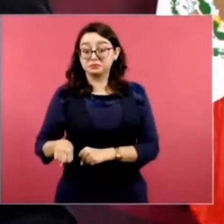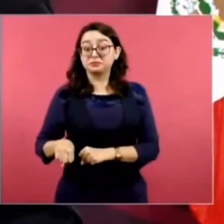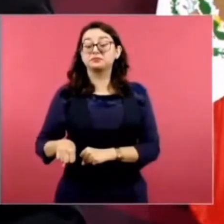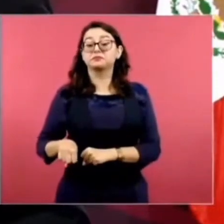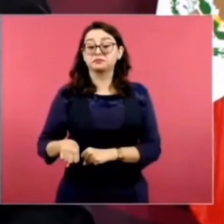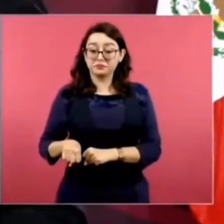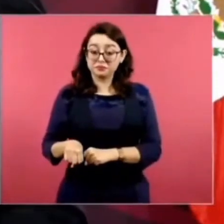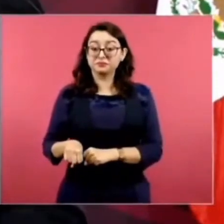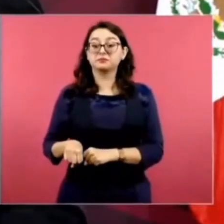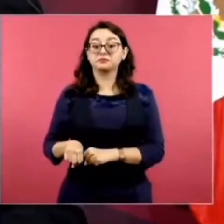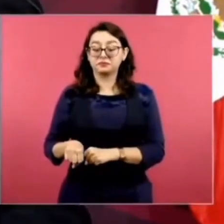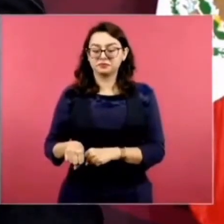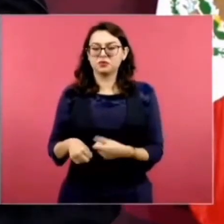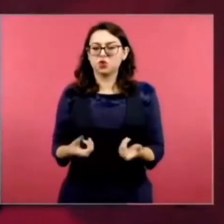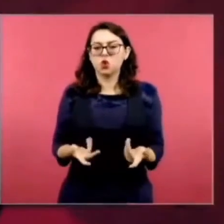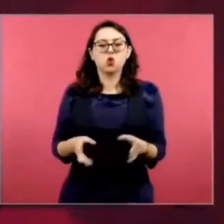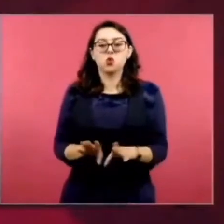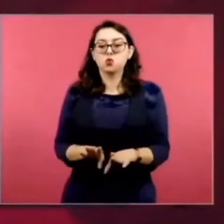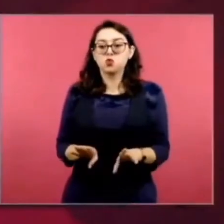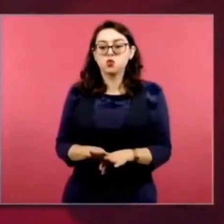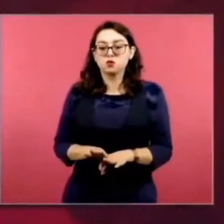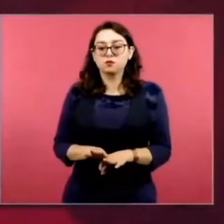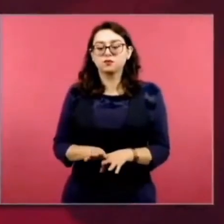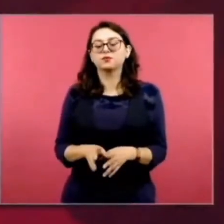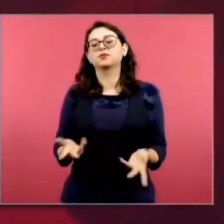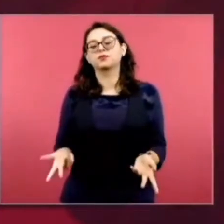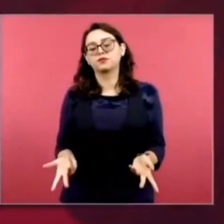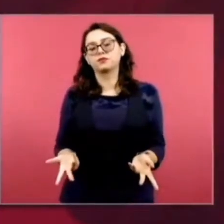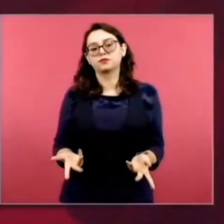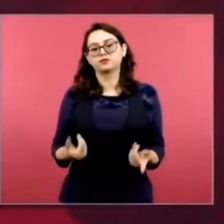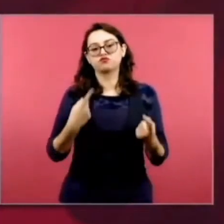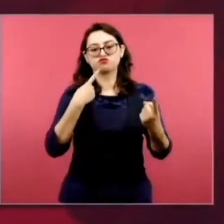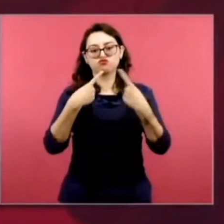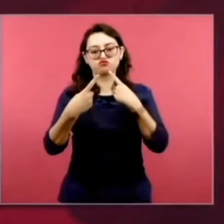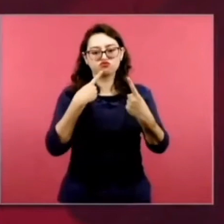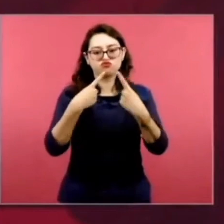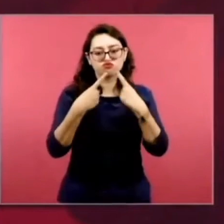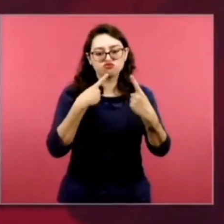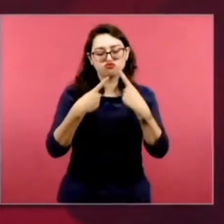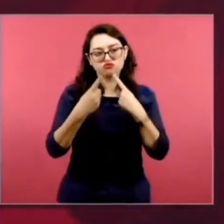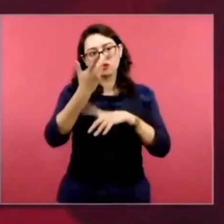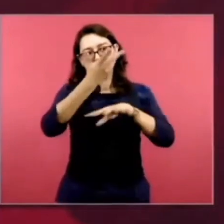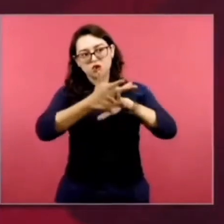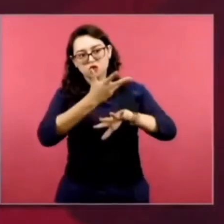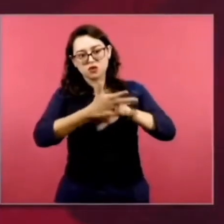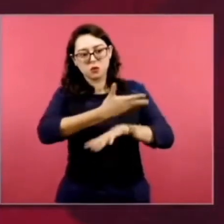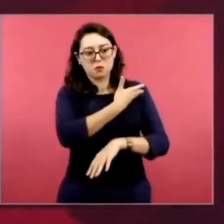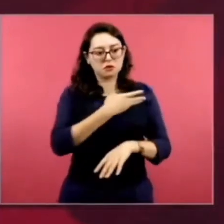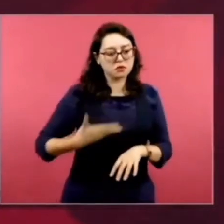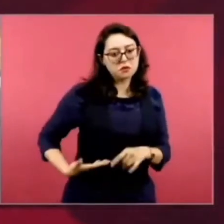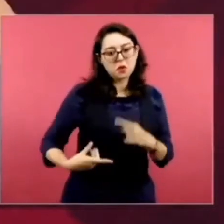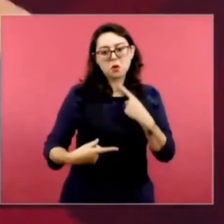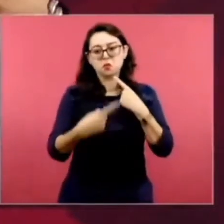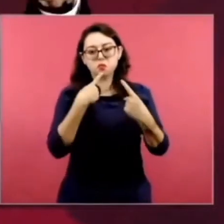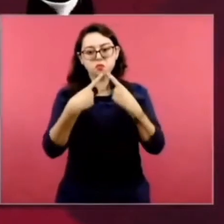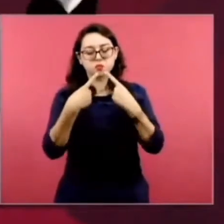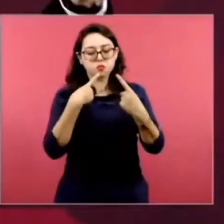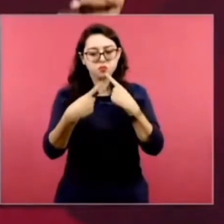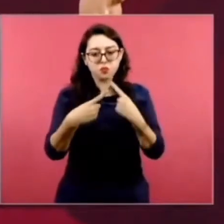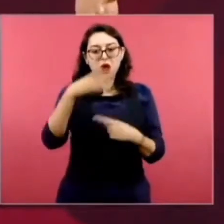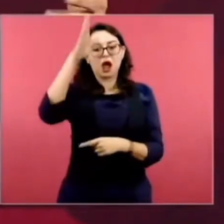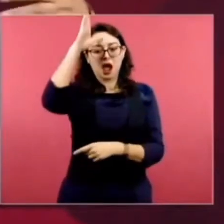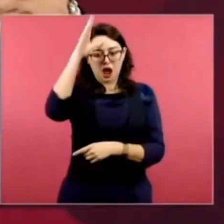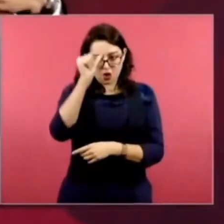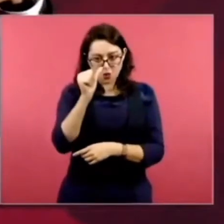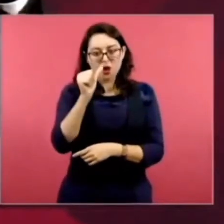Panamá logró un acuerdo en ese entonces con el presidente Carter de Estados Unidos. No fue así